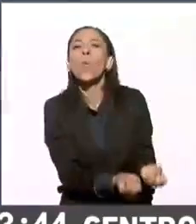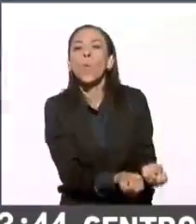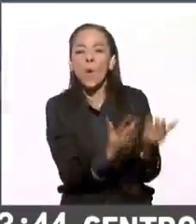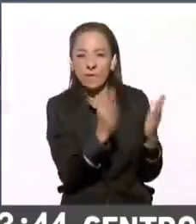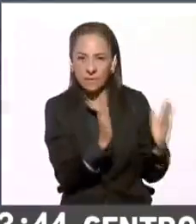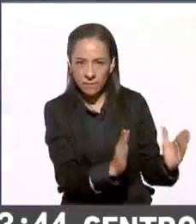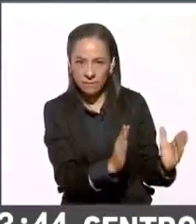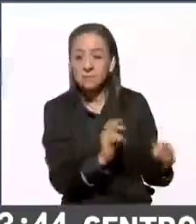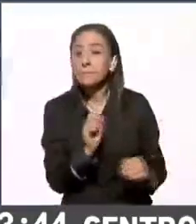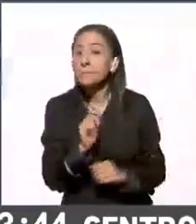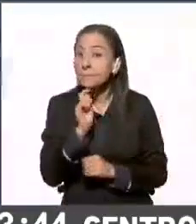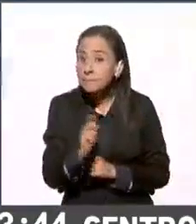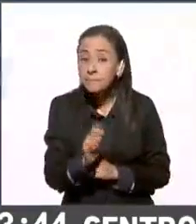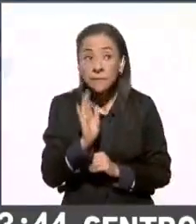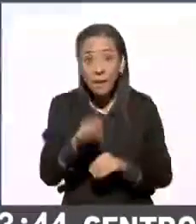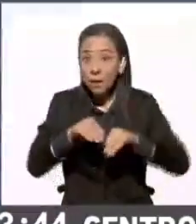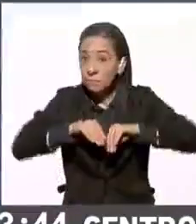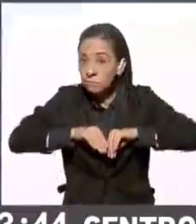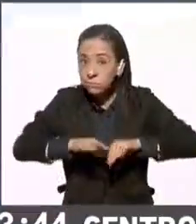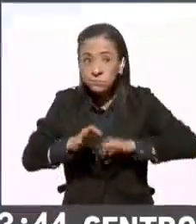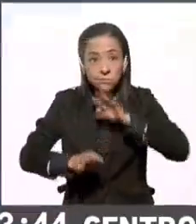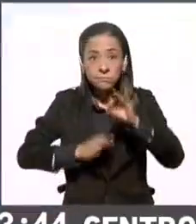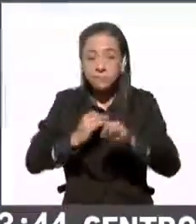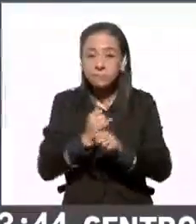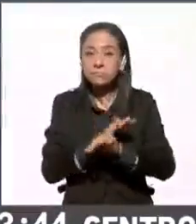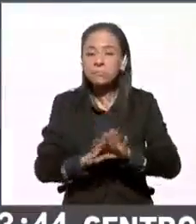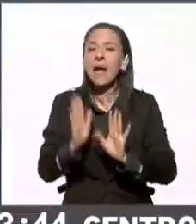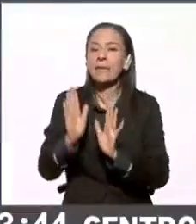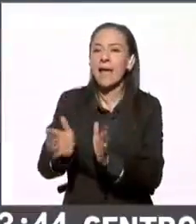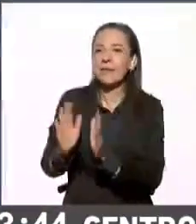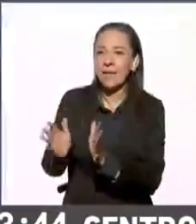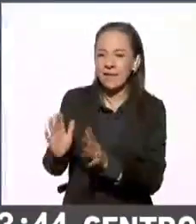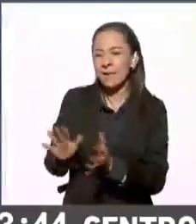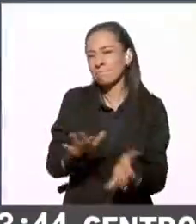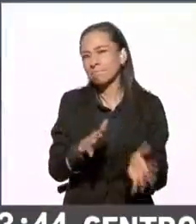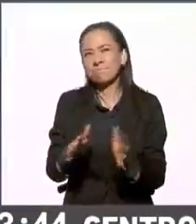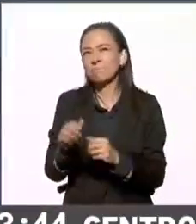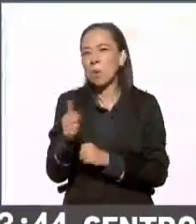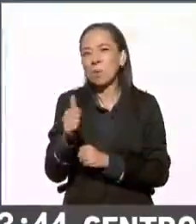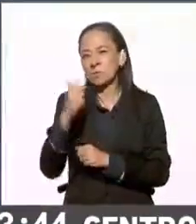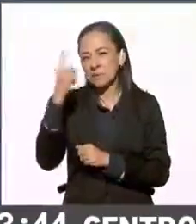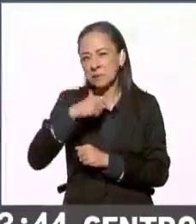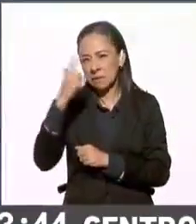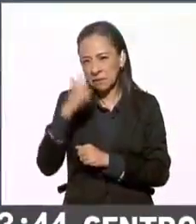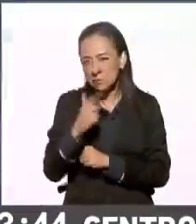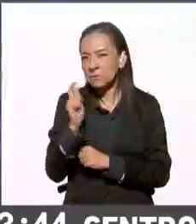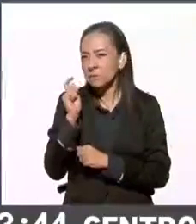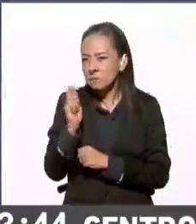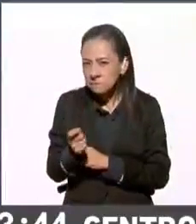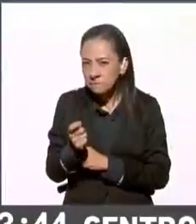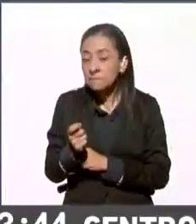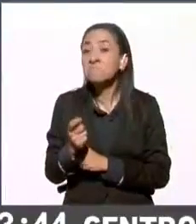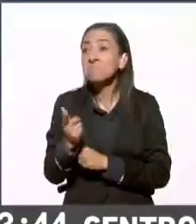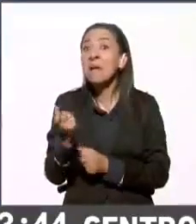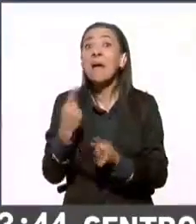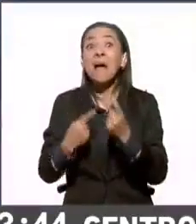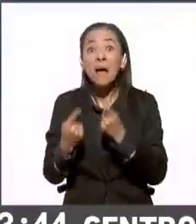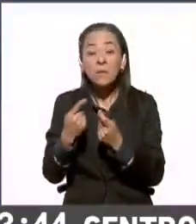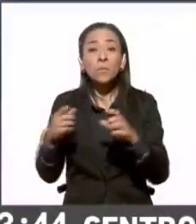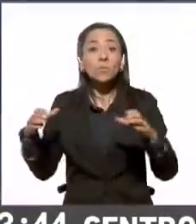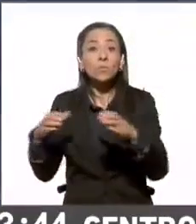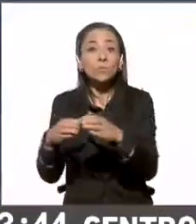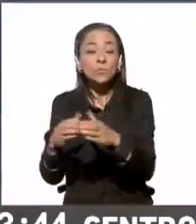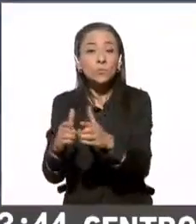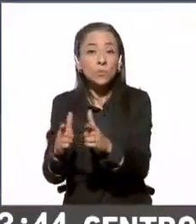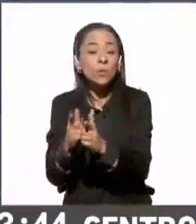se dieron a conocer estos resultados, ya se registran, a partir de alrededor de las 11 de la noche, se registraron festejos de militantes del Partido